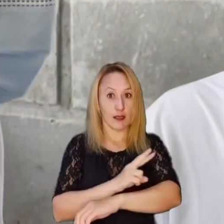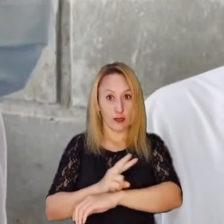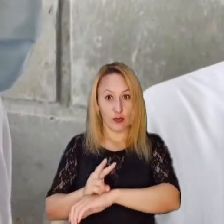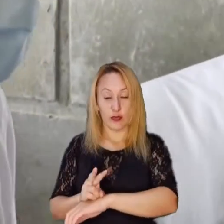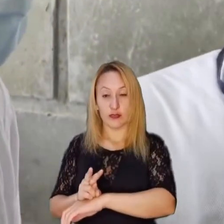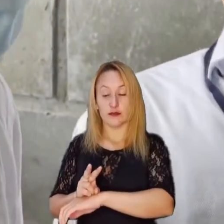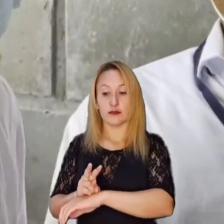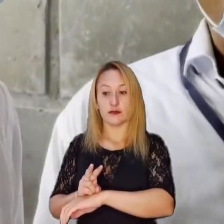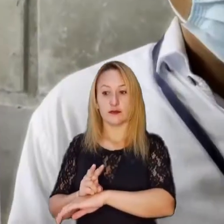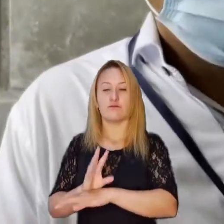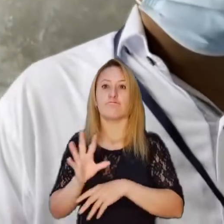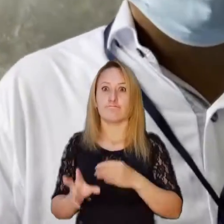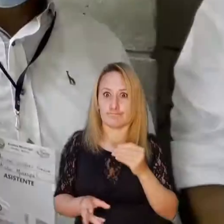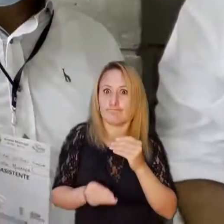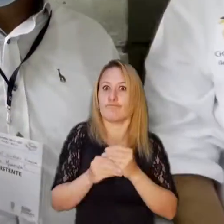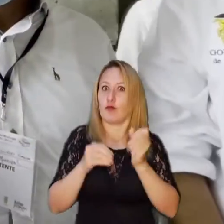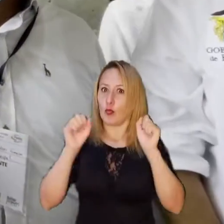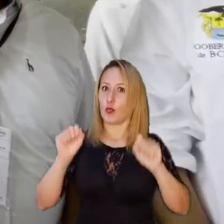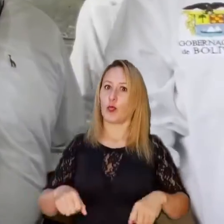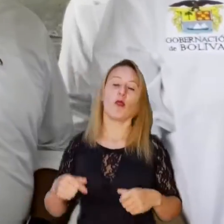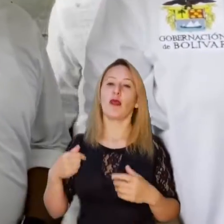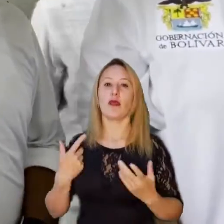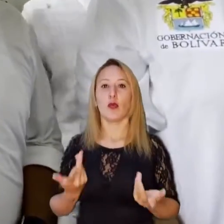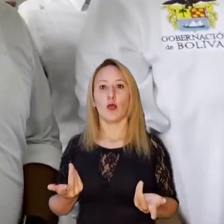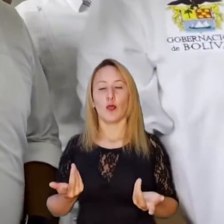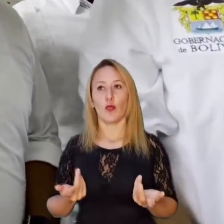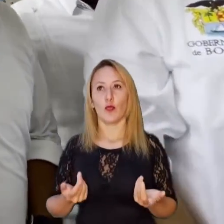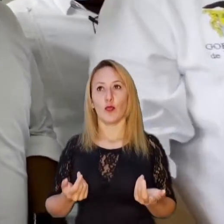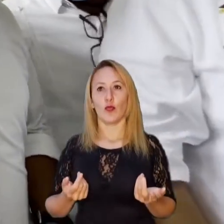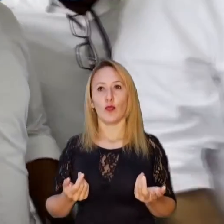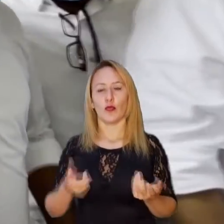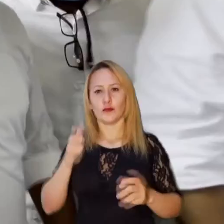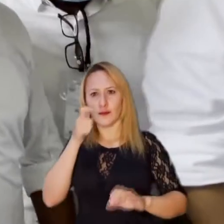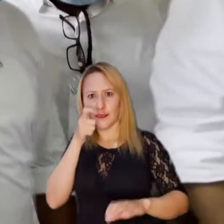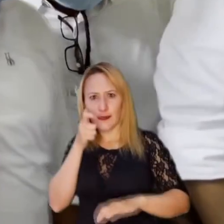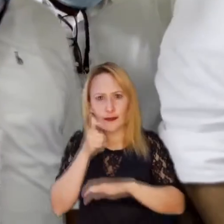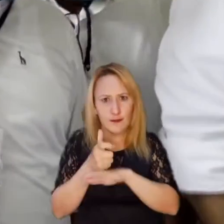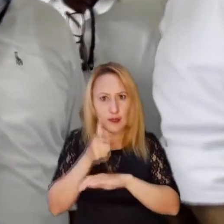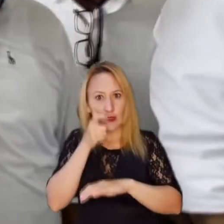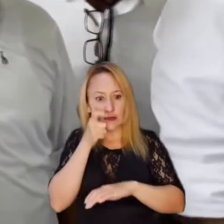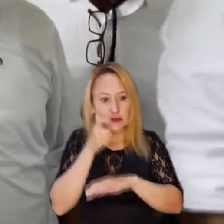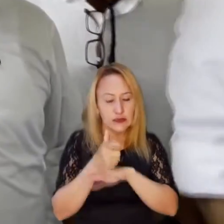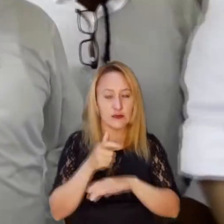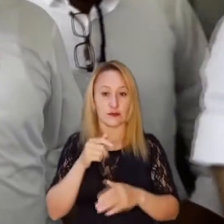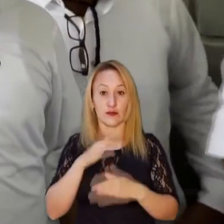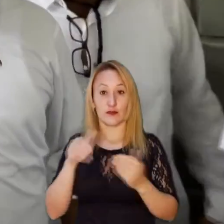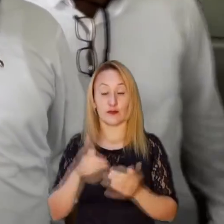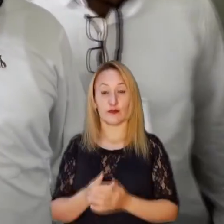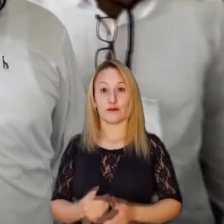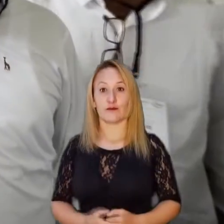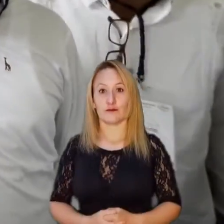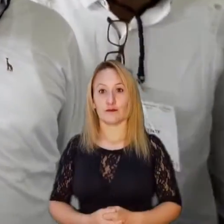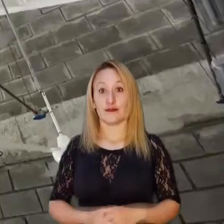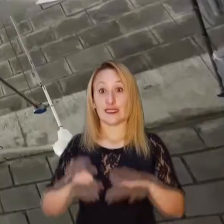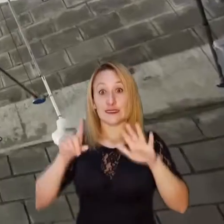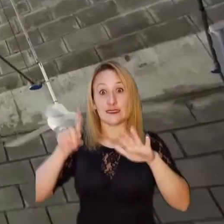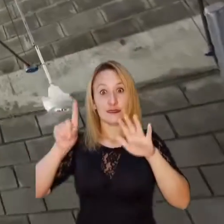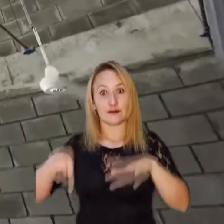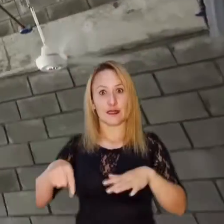veedores, además de eso, hayan hecho tanto y tanto seguimiento al tema.